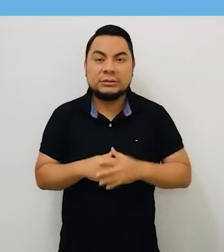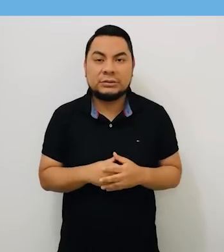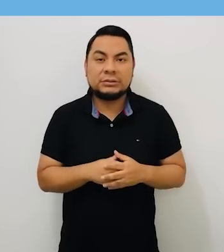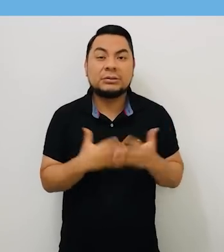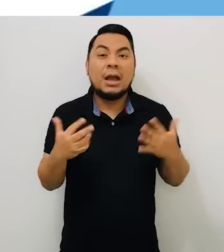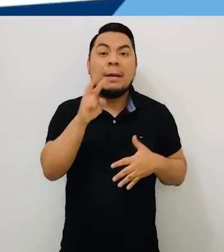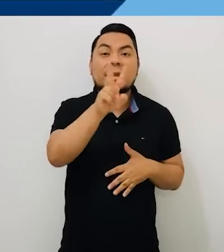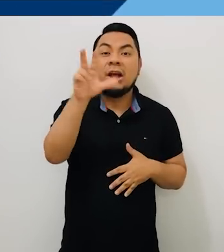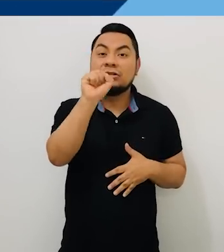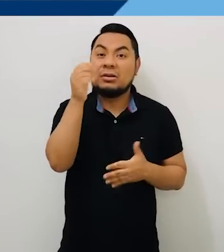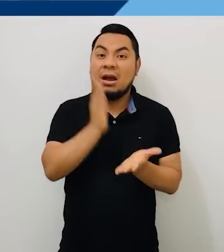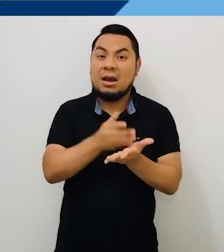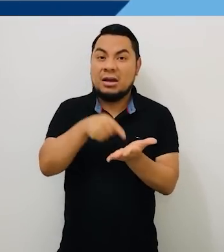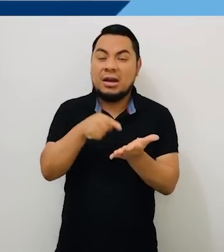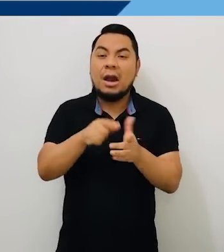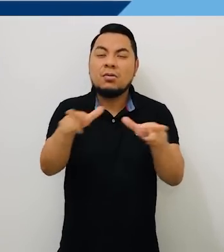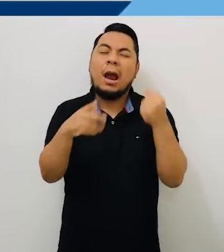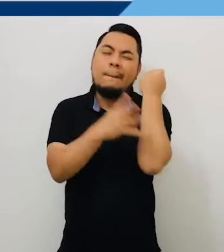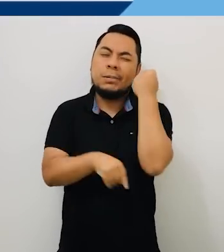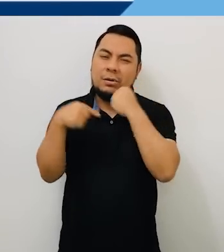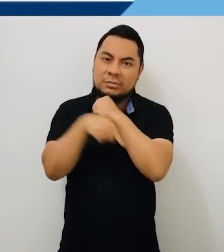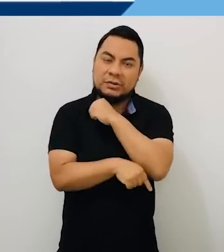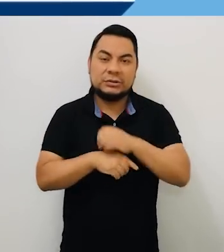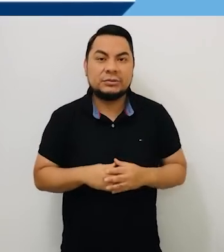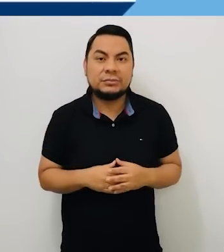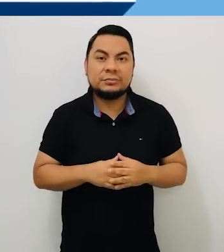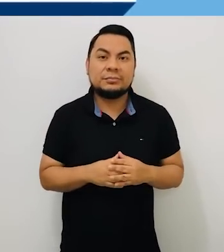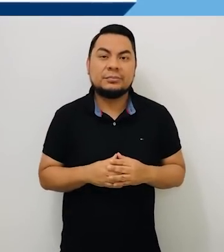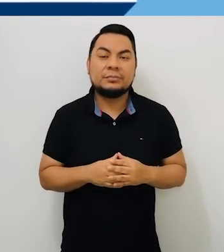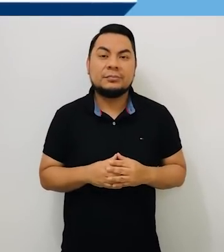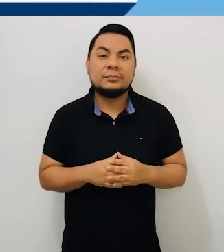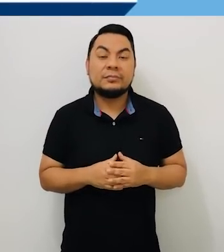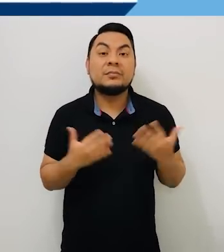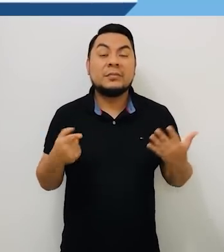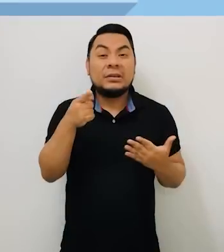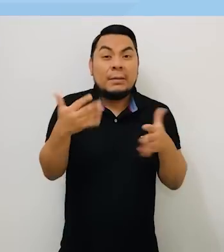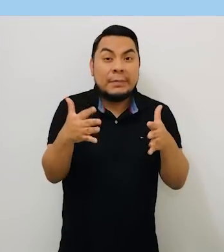en distritos pobres. 23 soles en distritos pobres extremos.